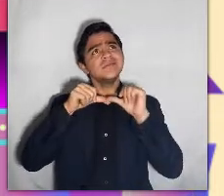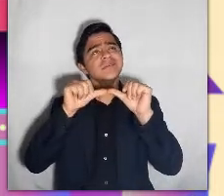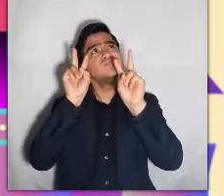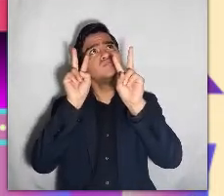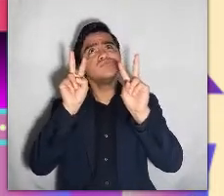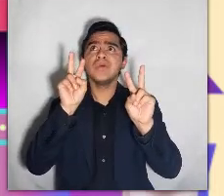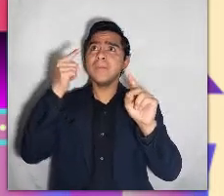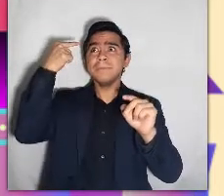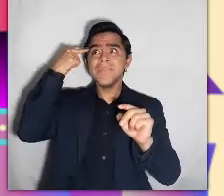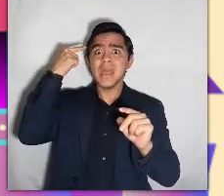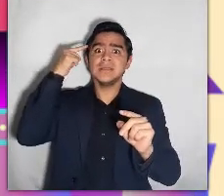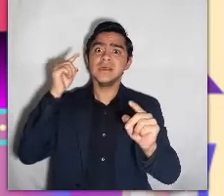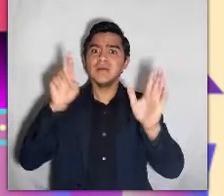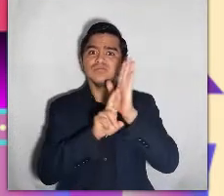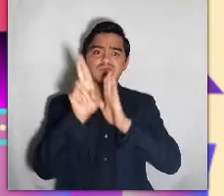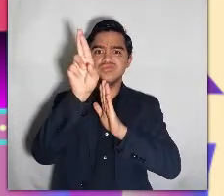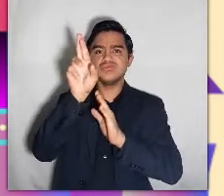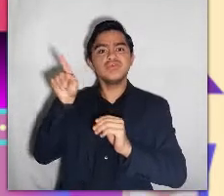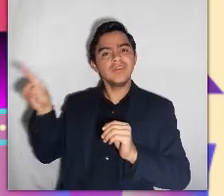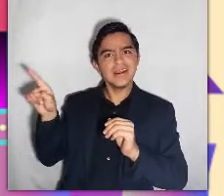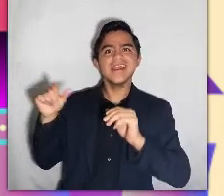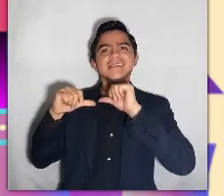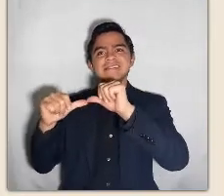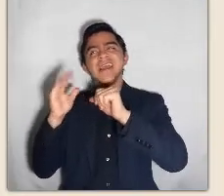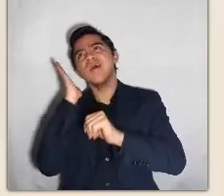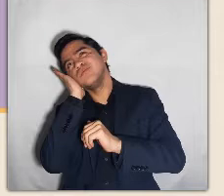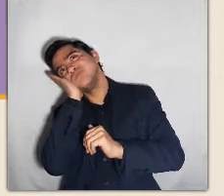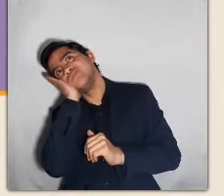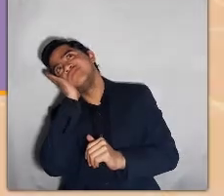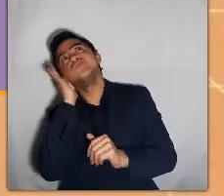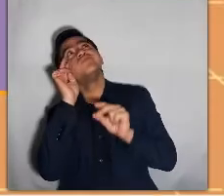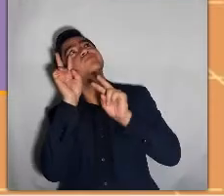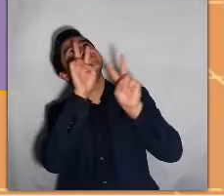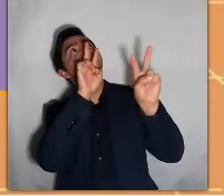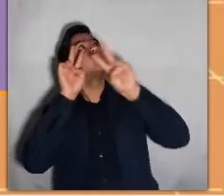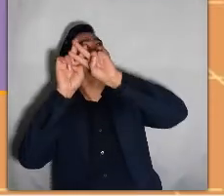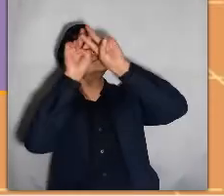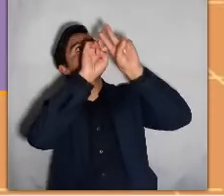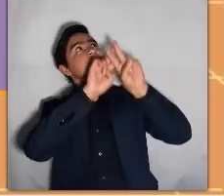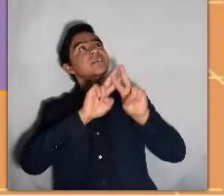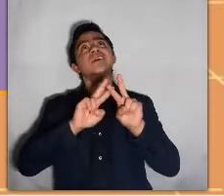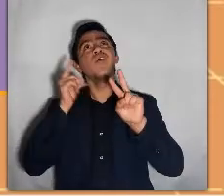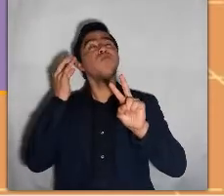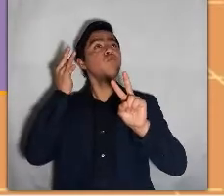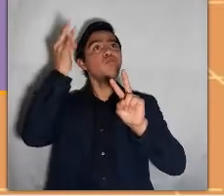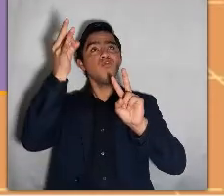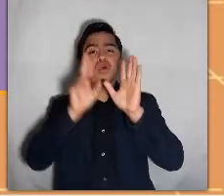astronauta y por eso se la pasaba en las noches acostada en la barriga de Bubba, mirando las estrellas.